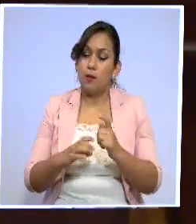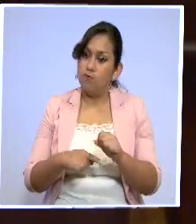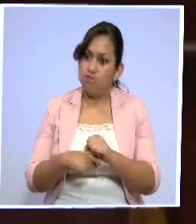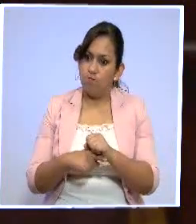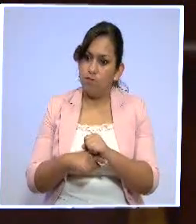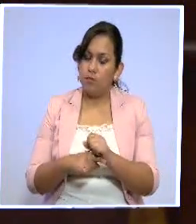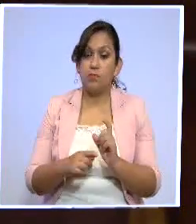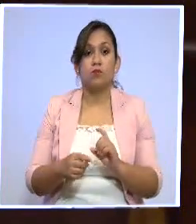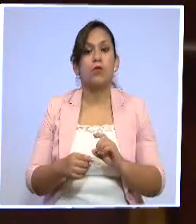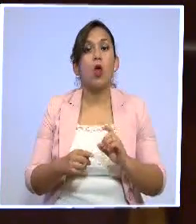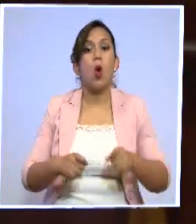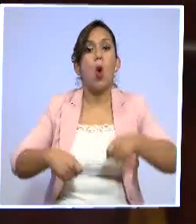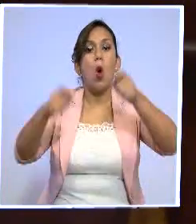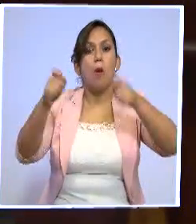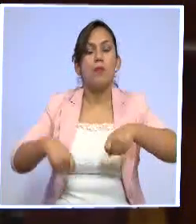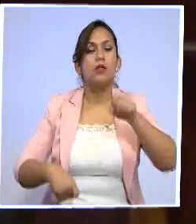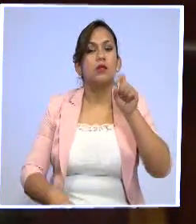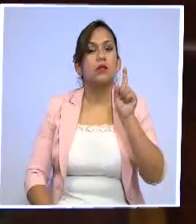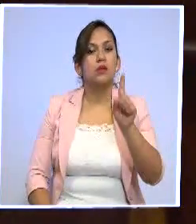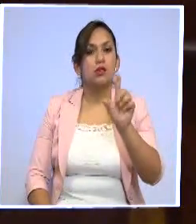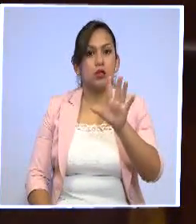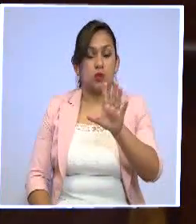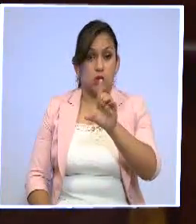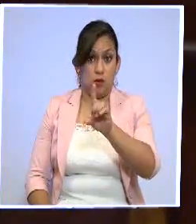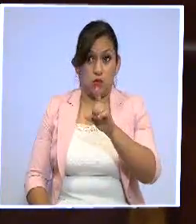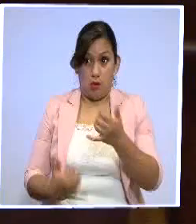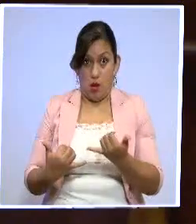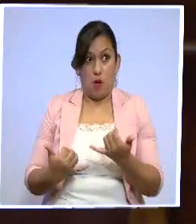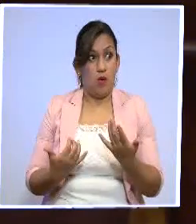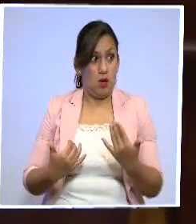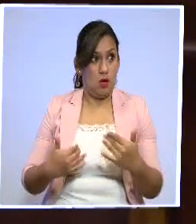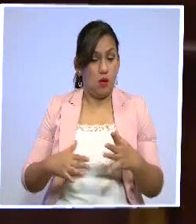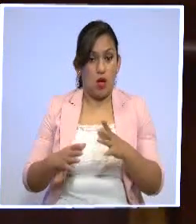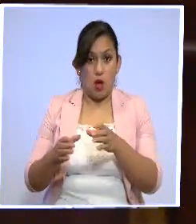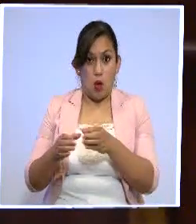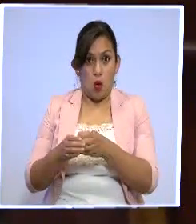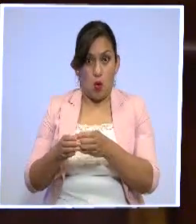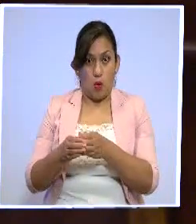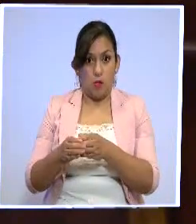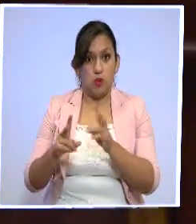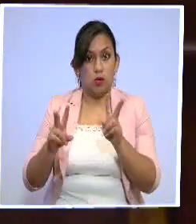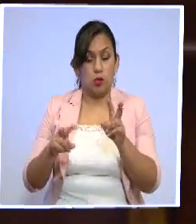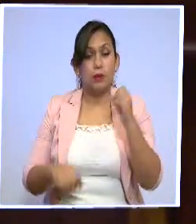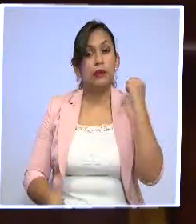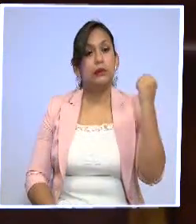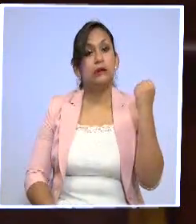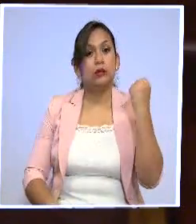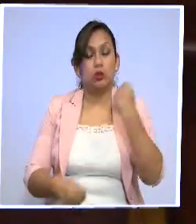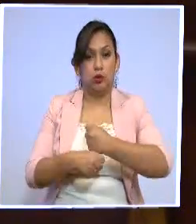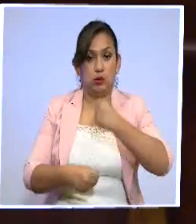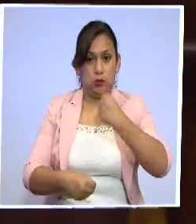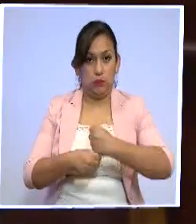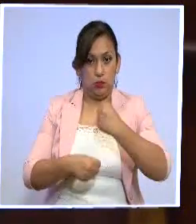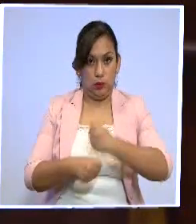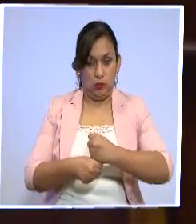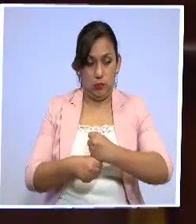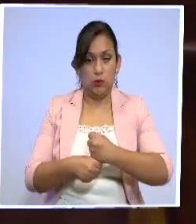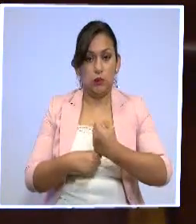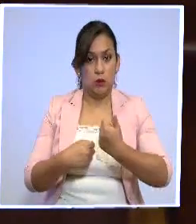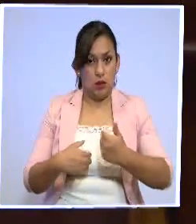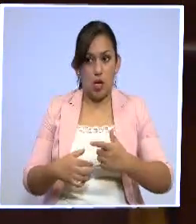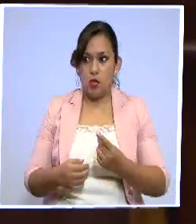150 y uno que está por ratificarse. El día de hoy lo compartimos en la Comisión de Derechos de los Trabajadores. Van a solicitarle